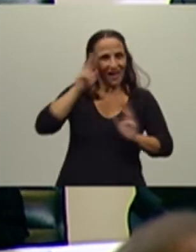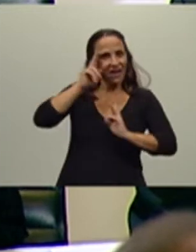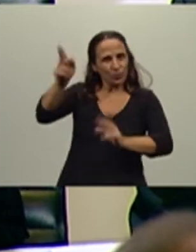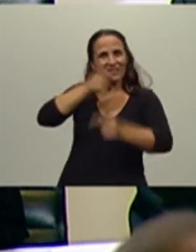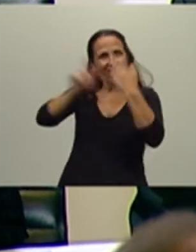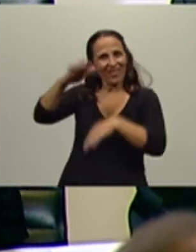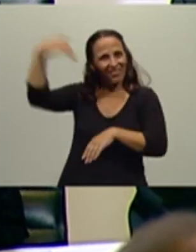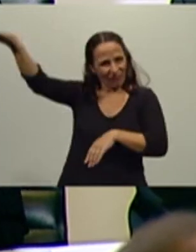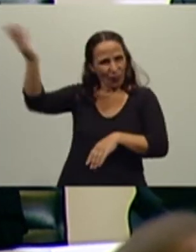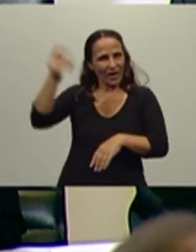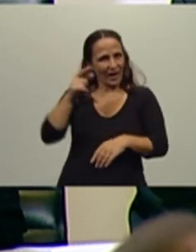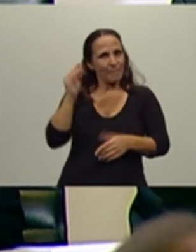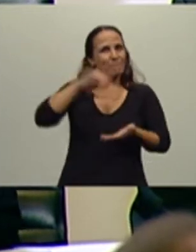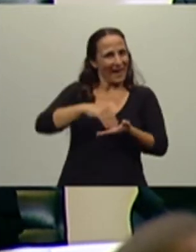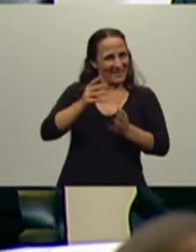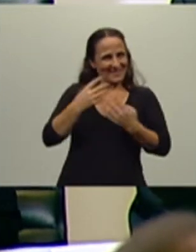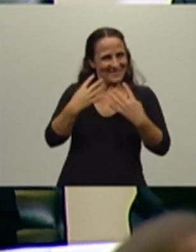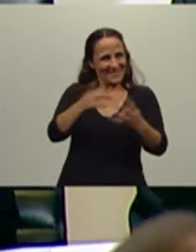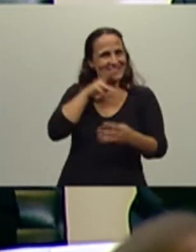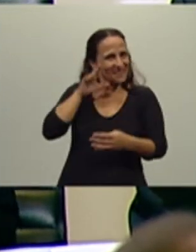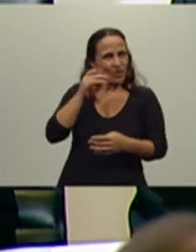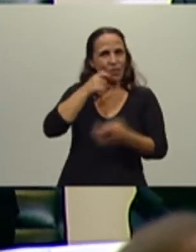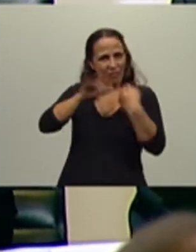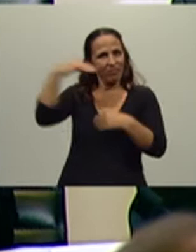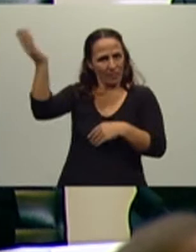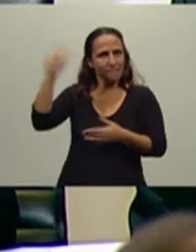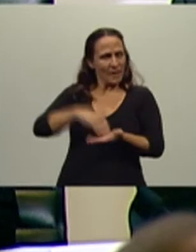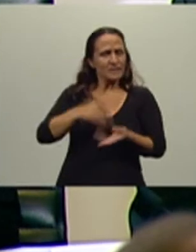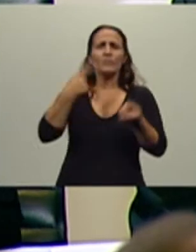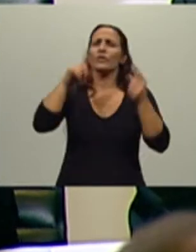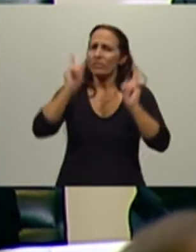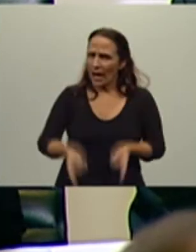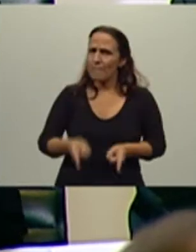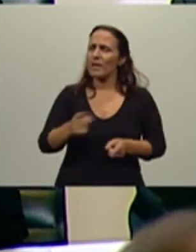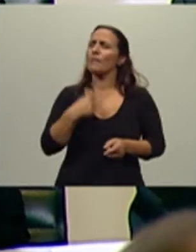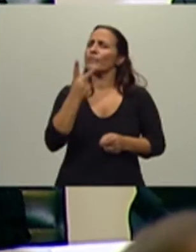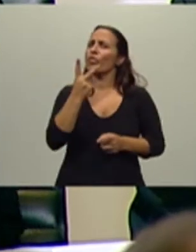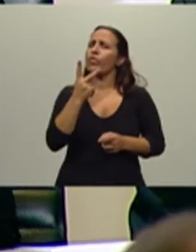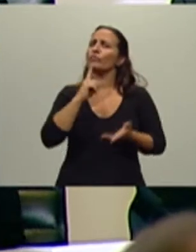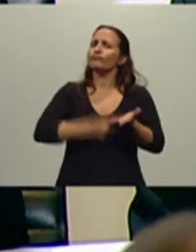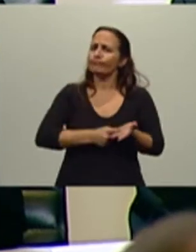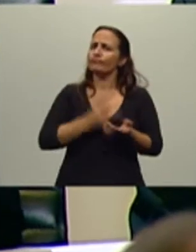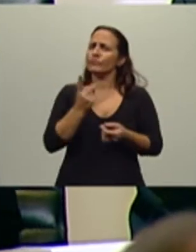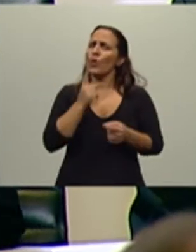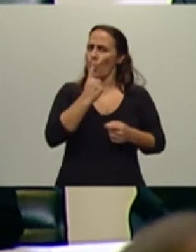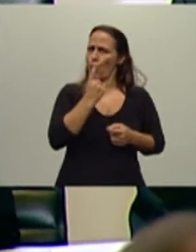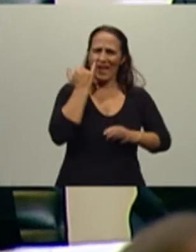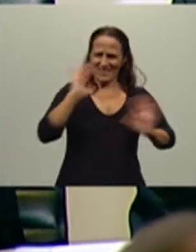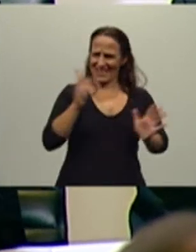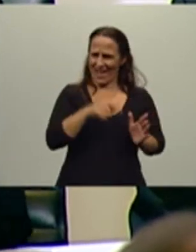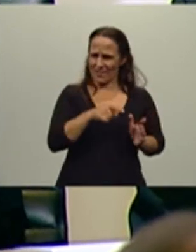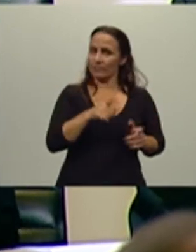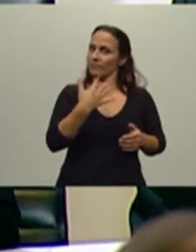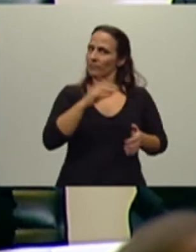exportación de medio millón de toneladas más, sino que estamos fijando también dos medidas, reafirmando una, el